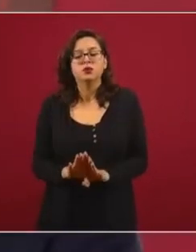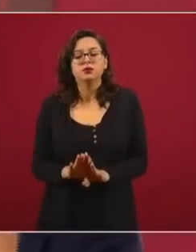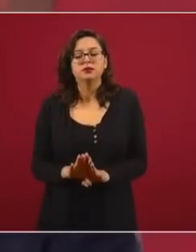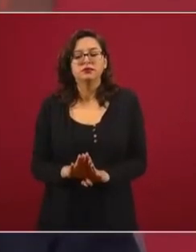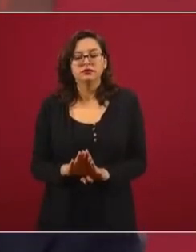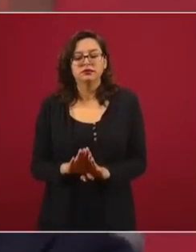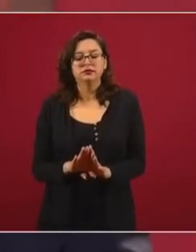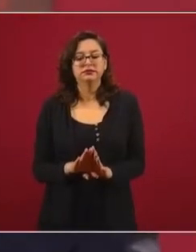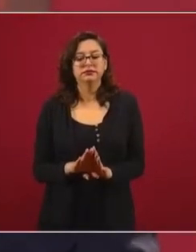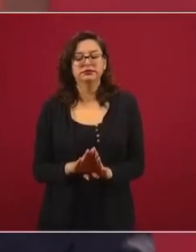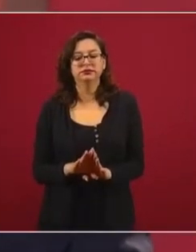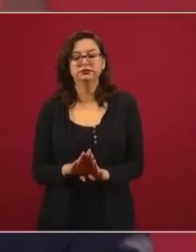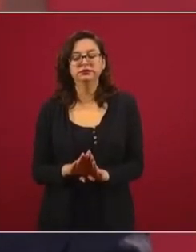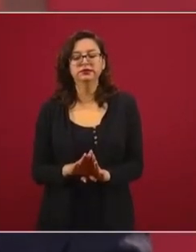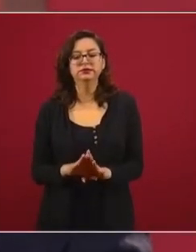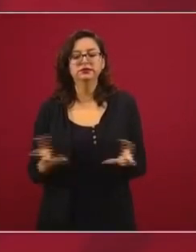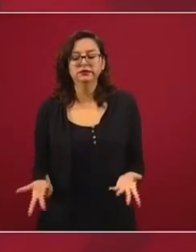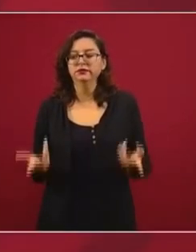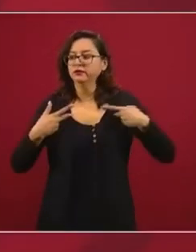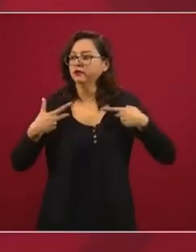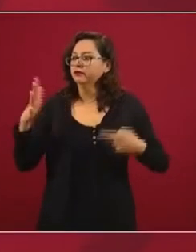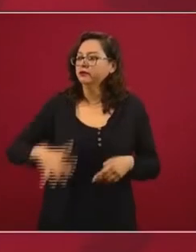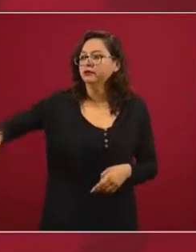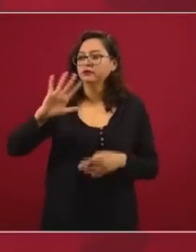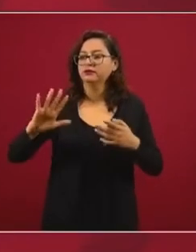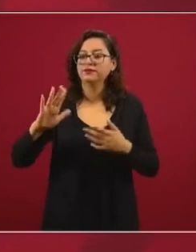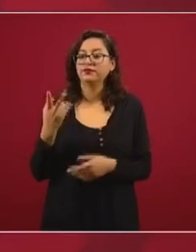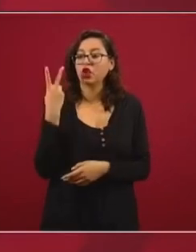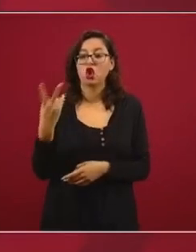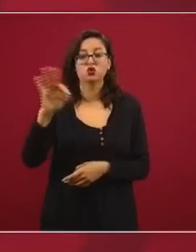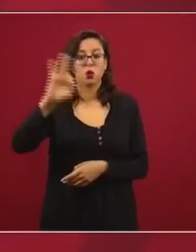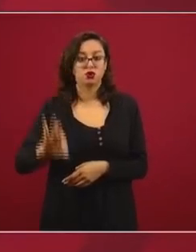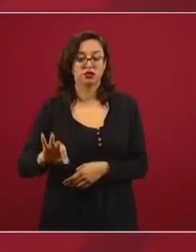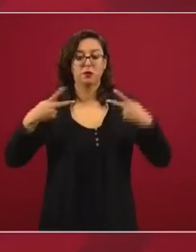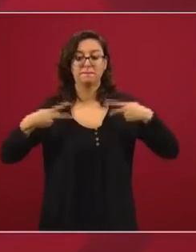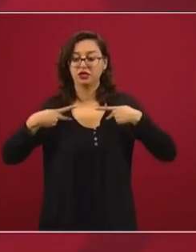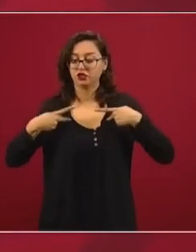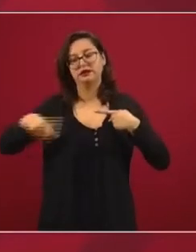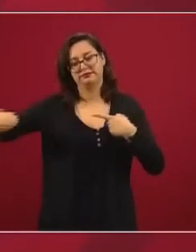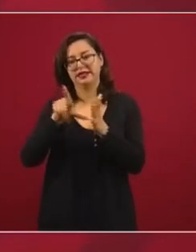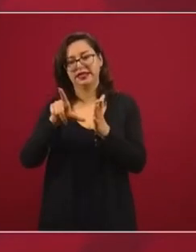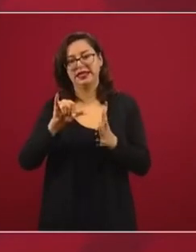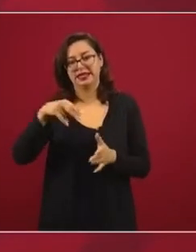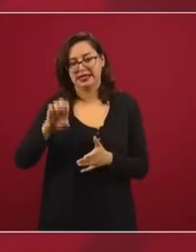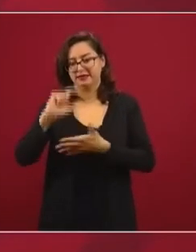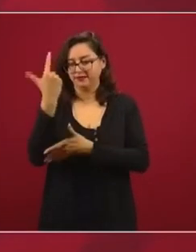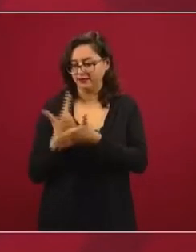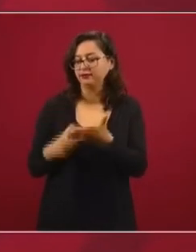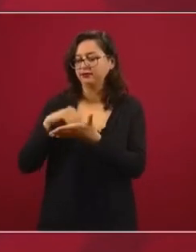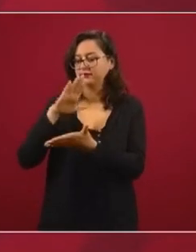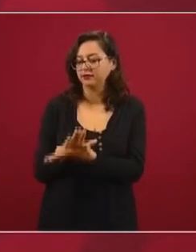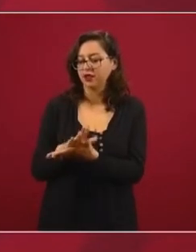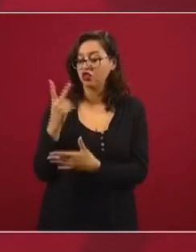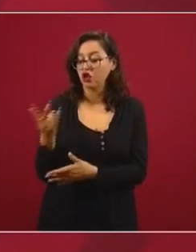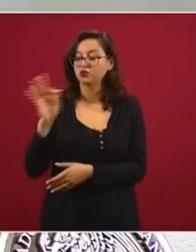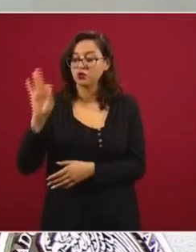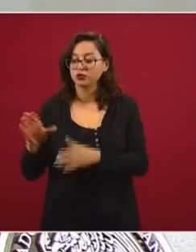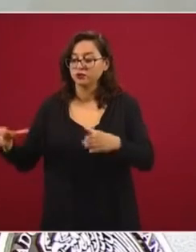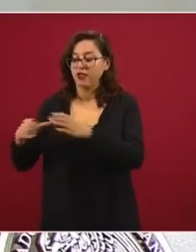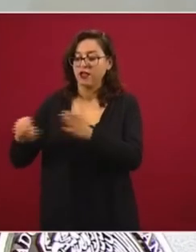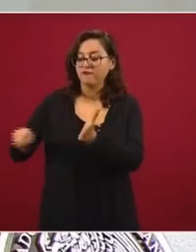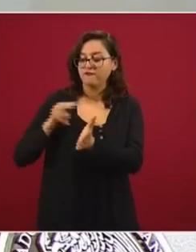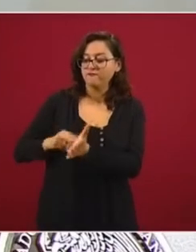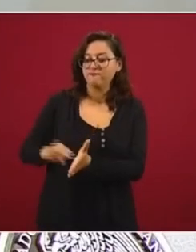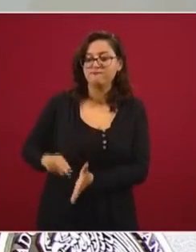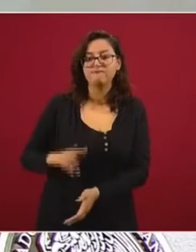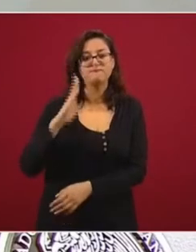Repito, sí, el 2% de los ciudadanos inscritos en el padrón electoral. Lo